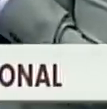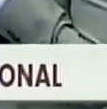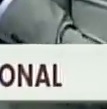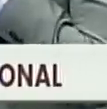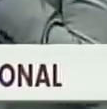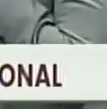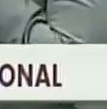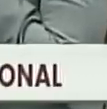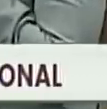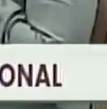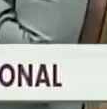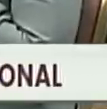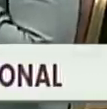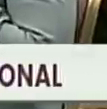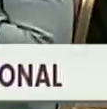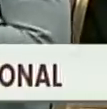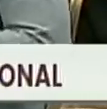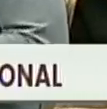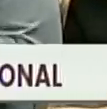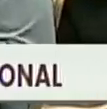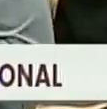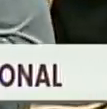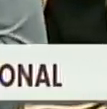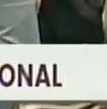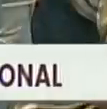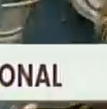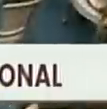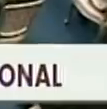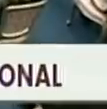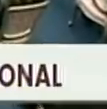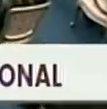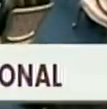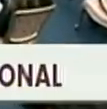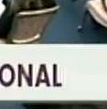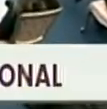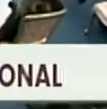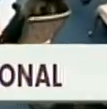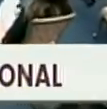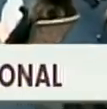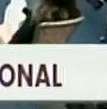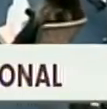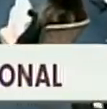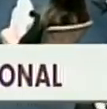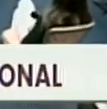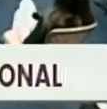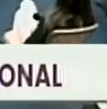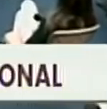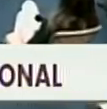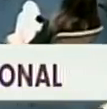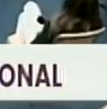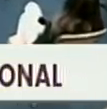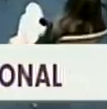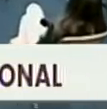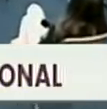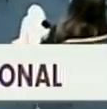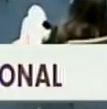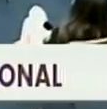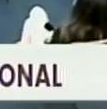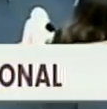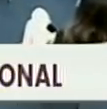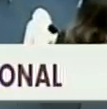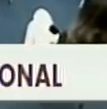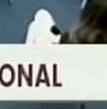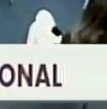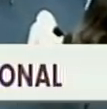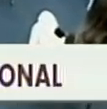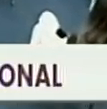Miraflores se han tomado las medidas de bioseguridad correspondientes. El Ejecutivo Nacional ha mantenido